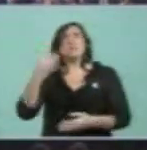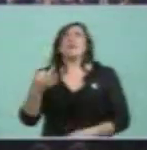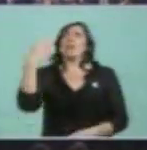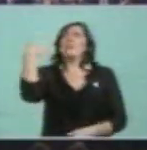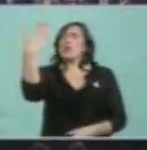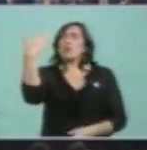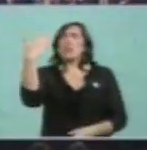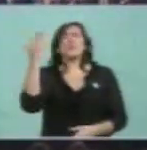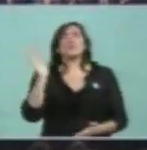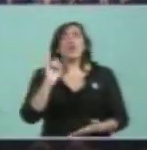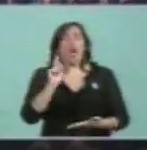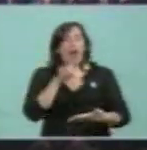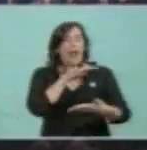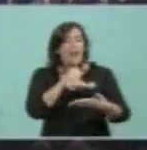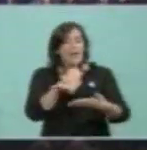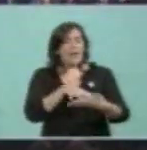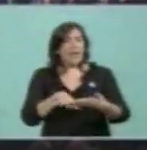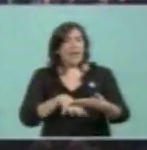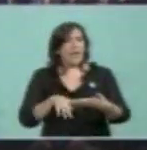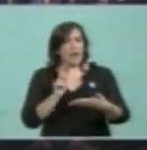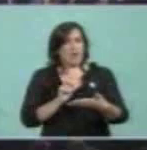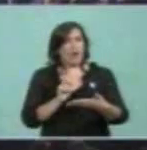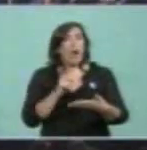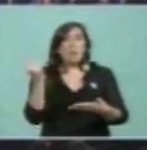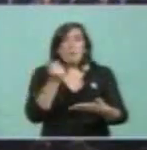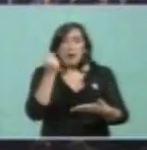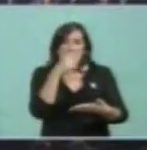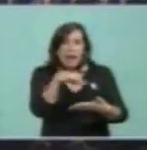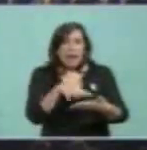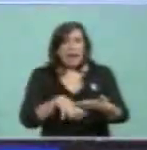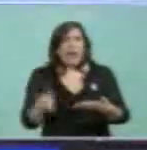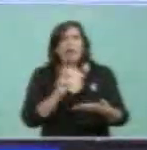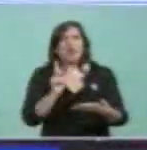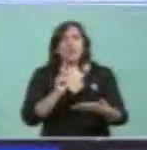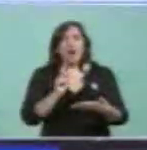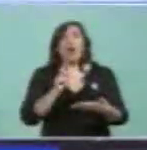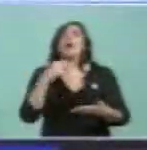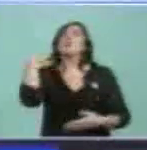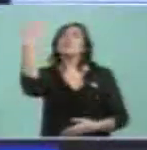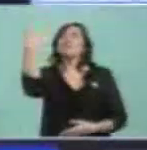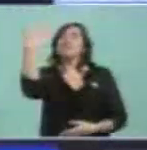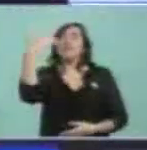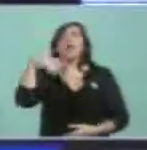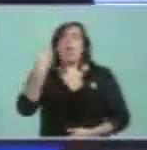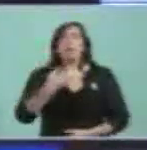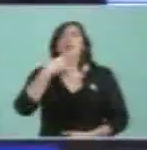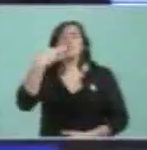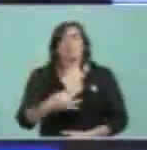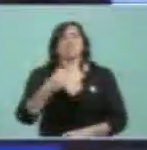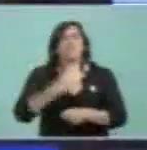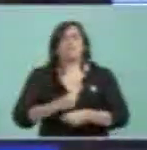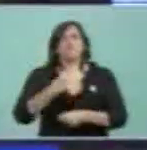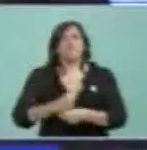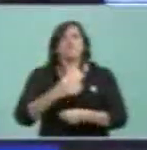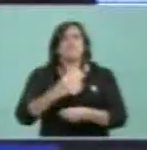un discurso se lee. Lo importante de los discursos no es leerlos, sino concretarlos, ejecutarlos,